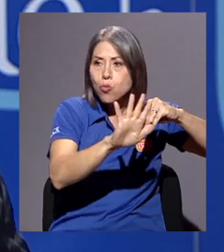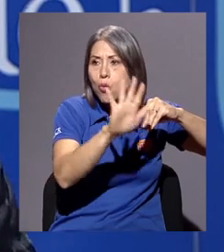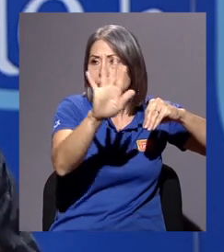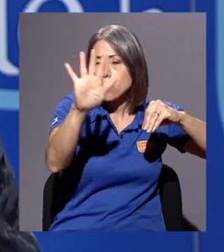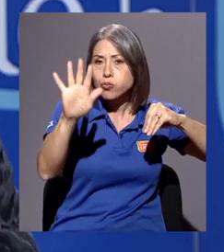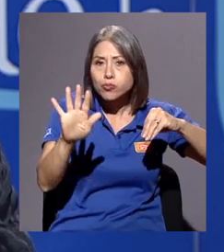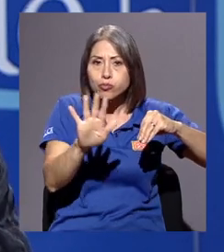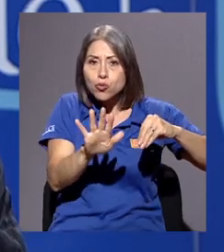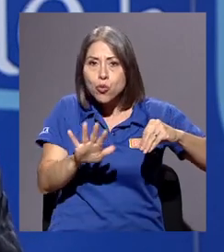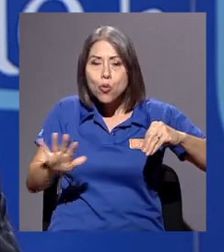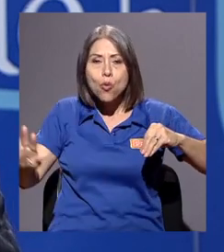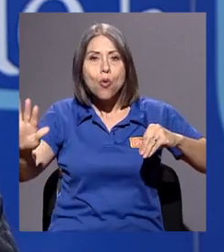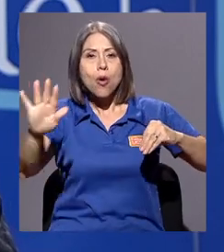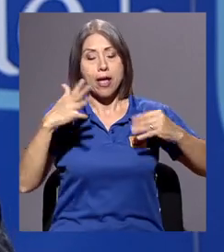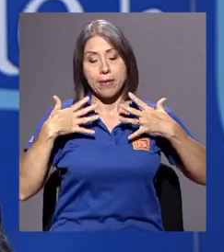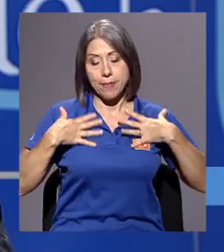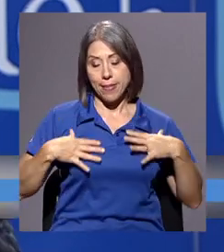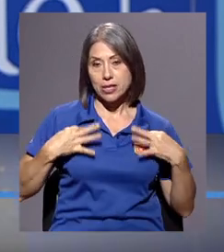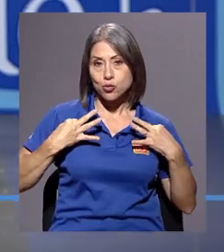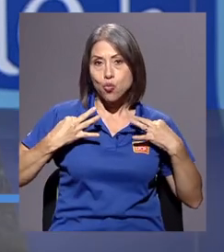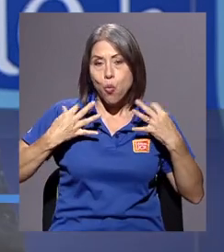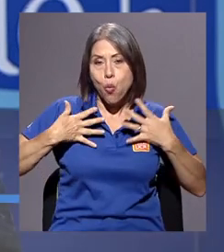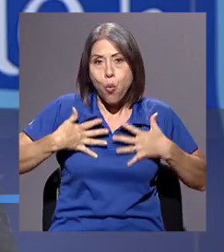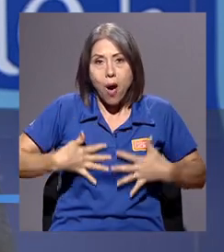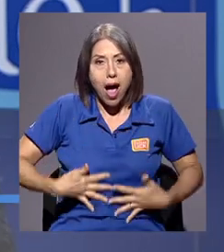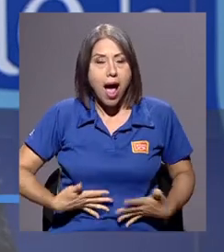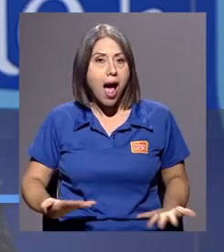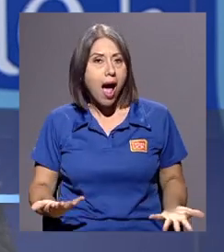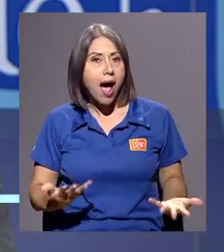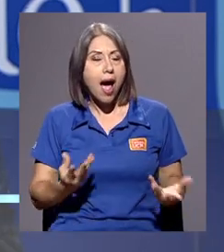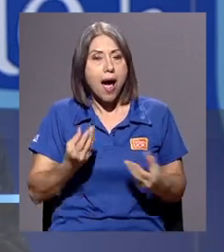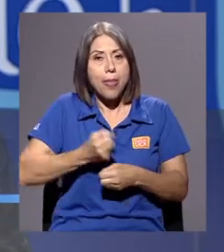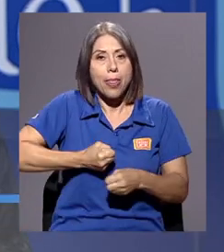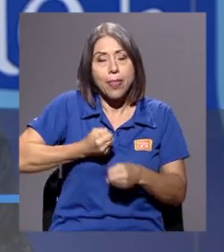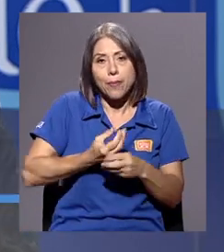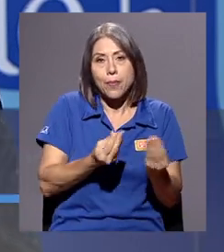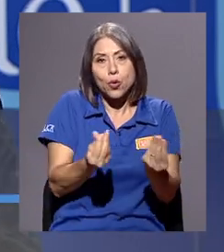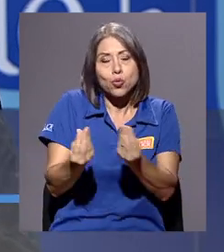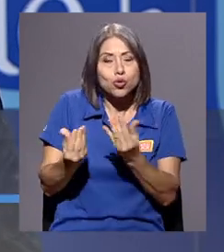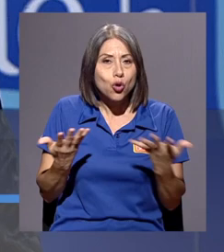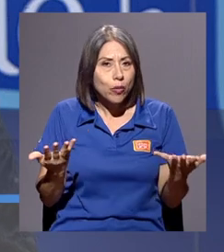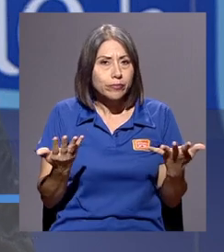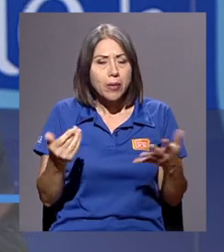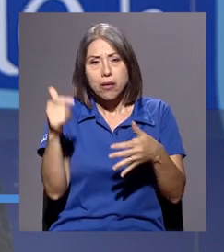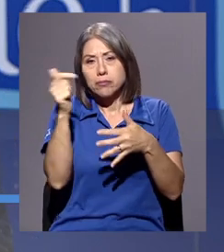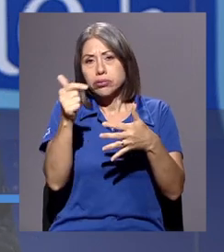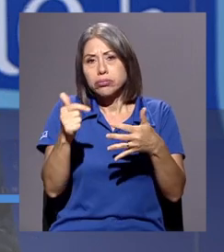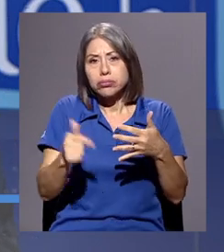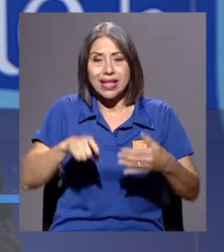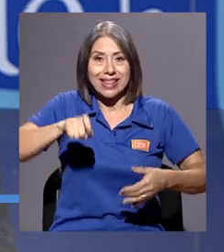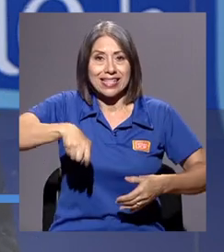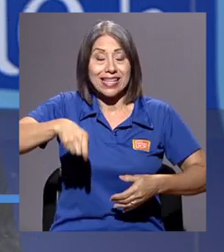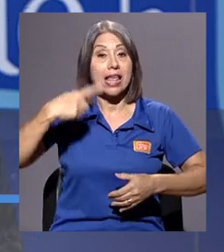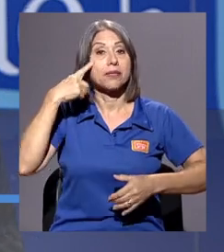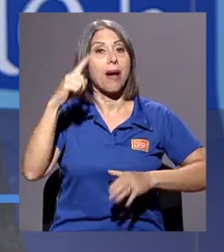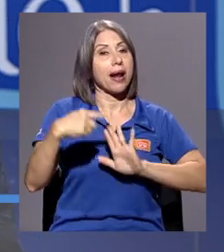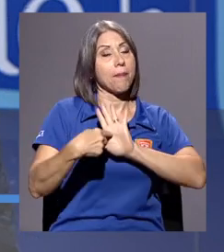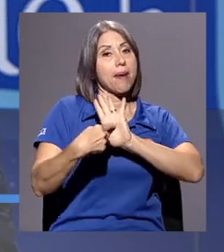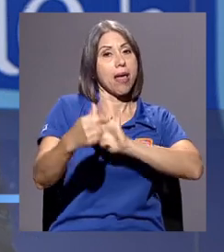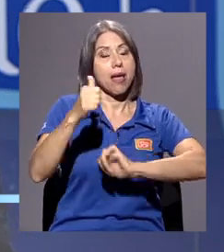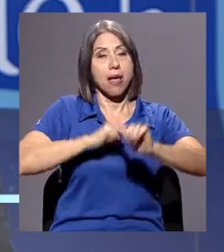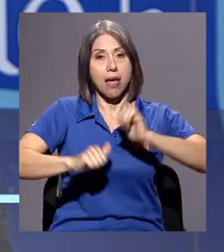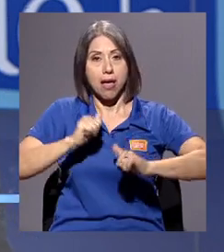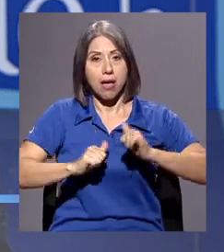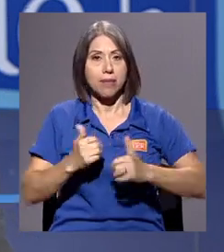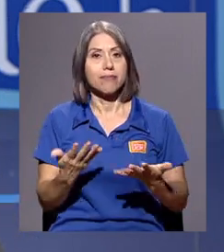escenografía, vestuario, producción, ¿verdad? Todas las necesidades que hay en un montaje